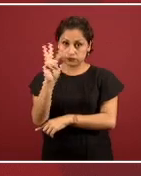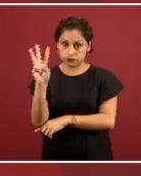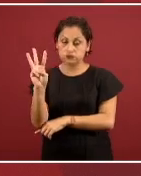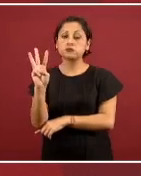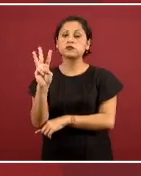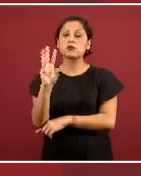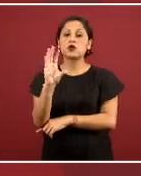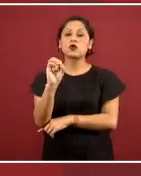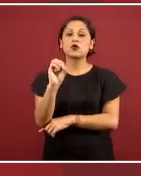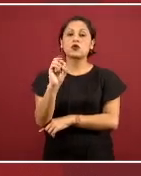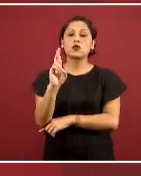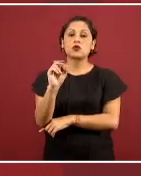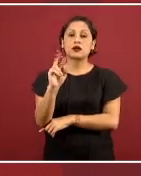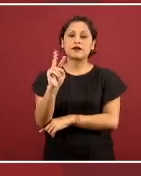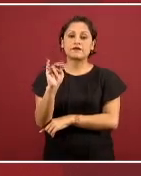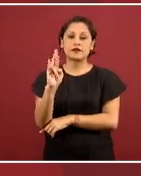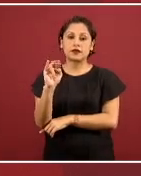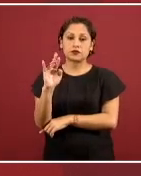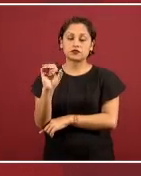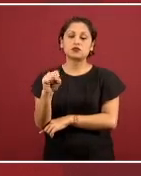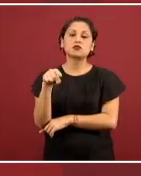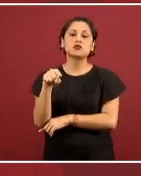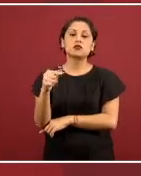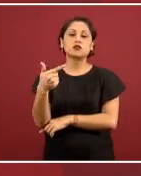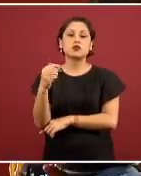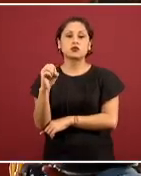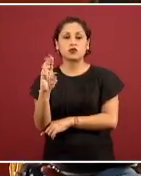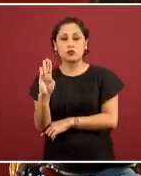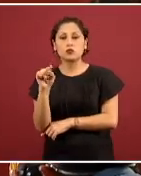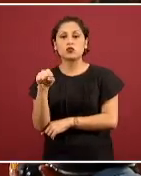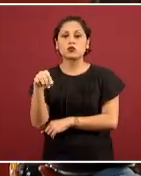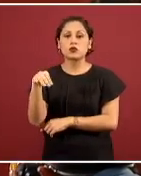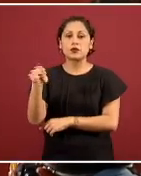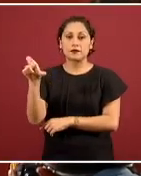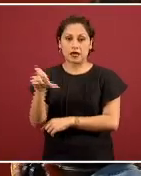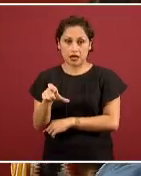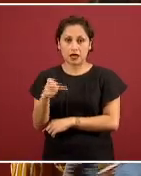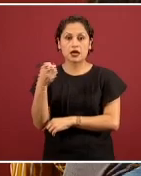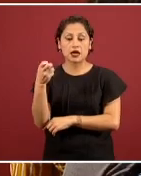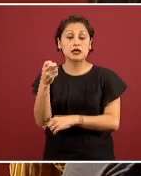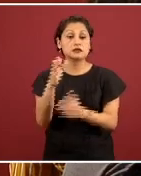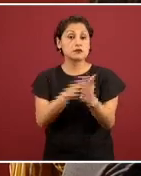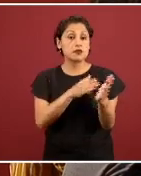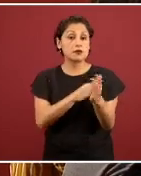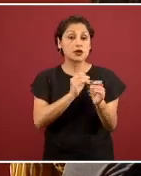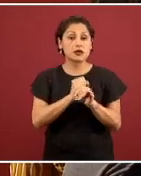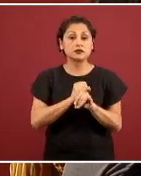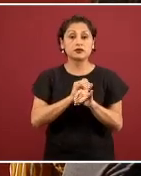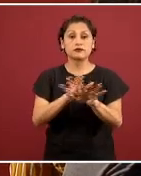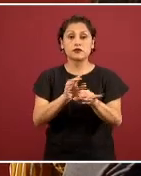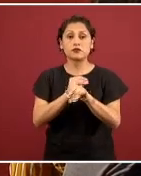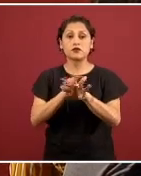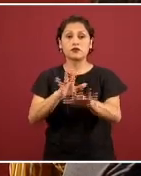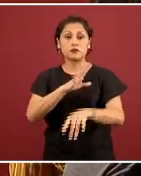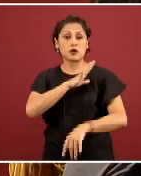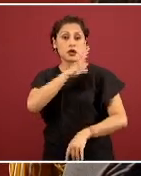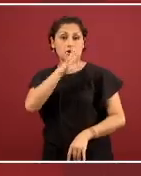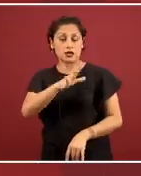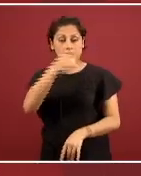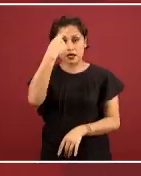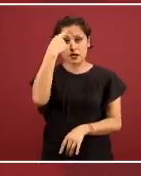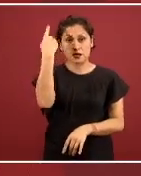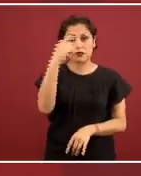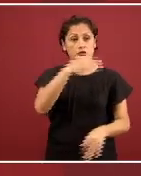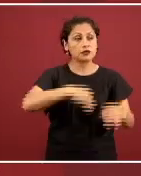.gov.mx, son documentos de carácter técnico, pero son de uso general en varias circunstancias. Y